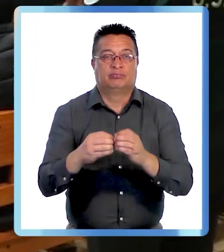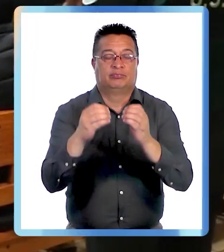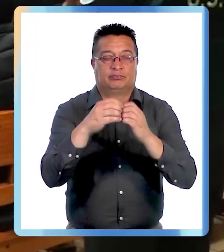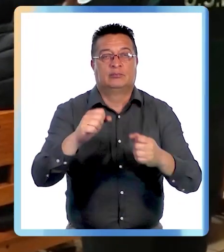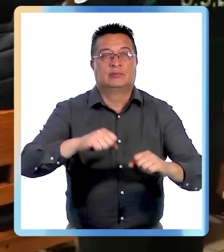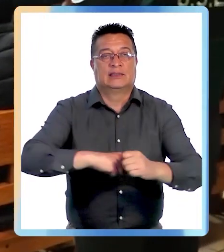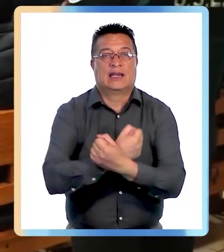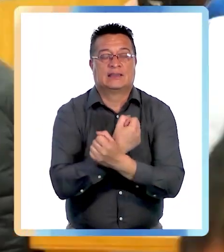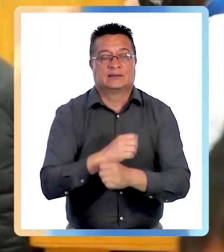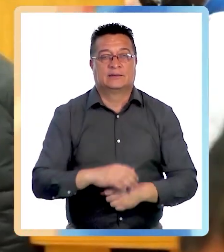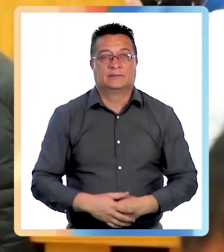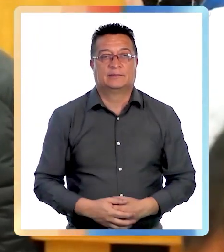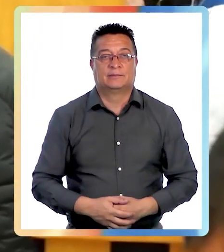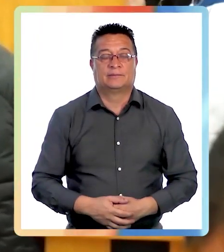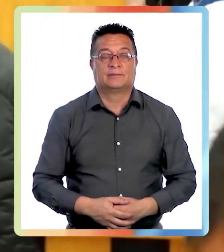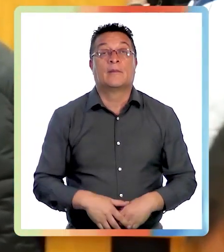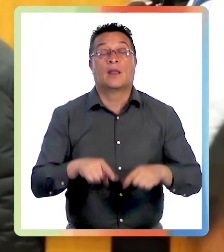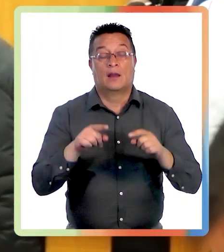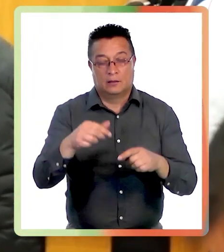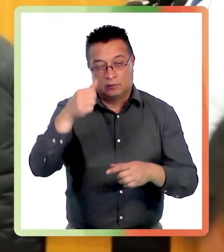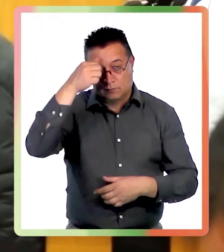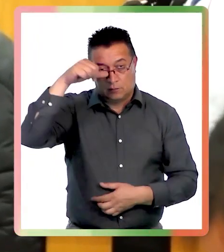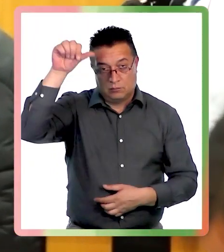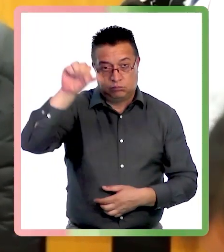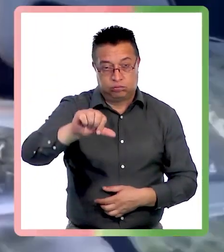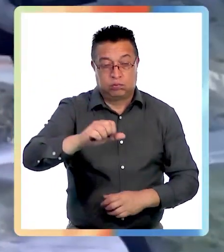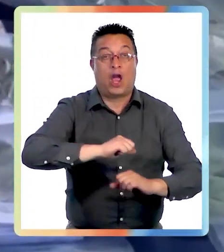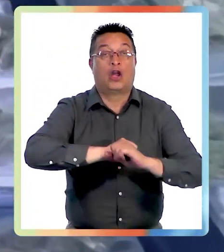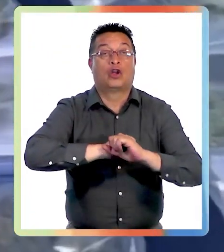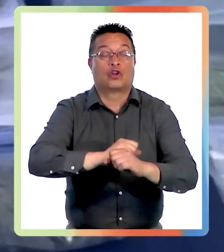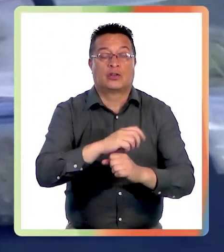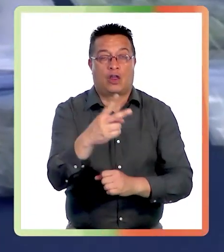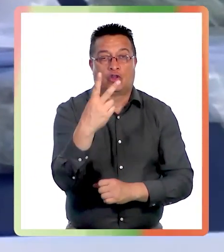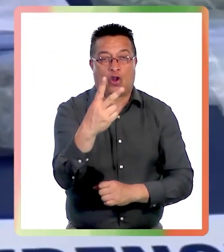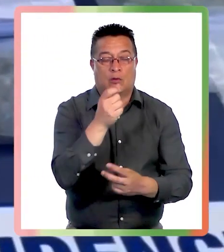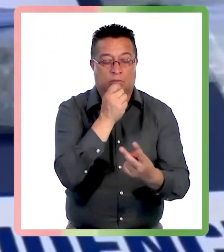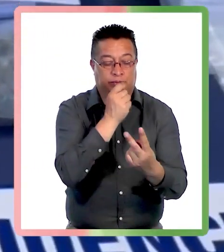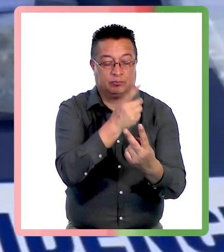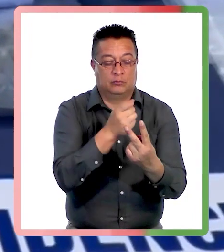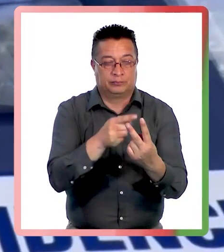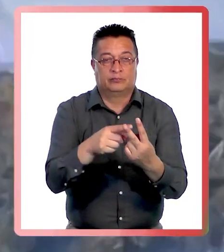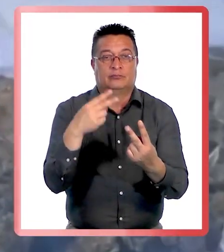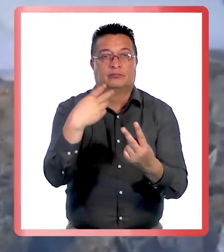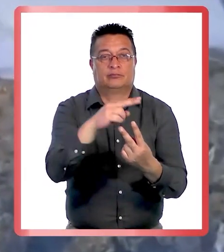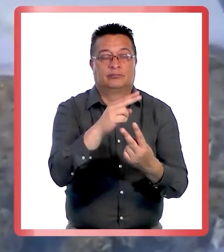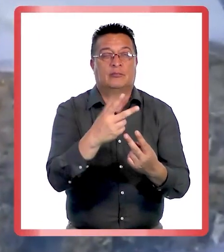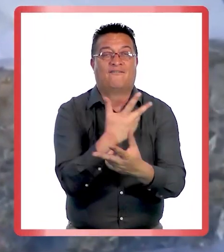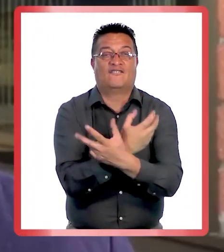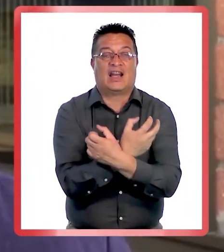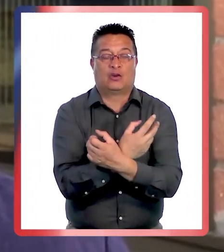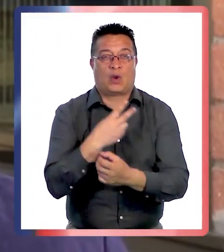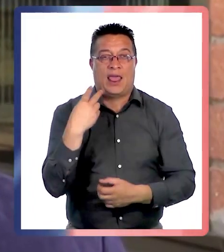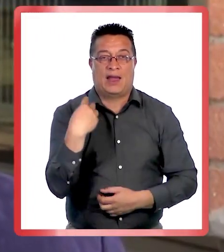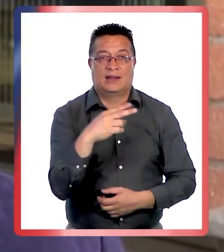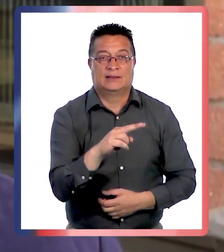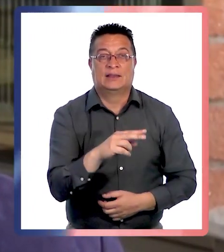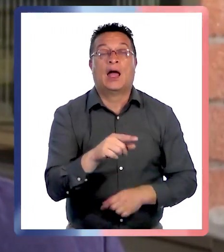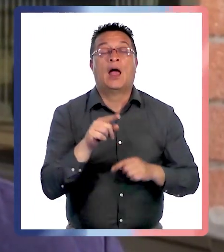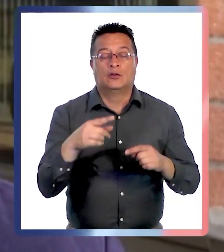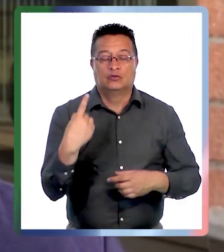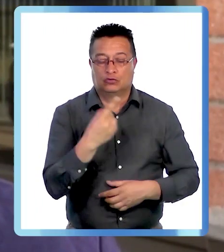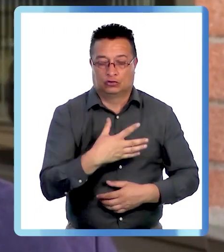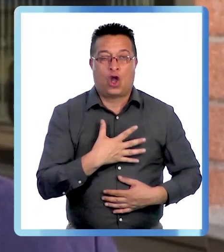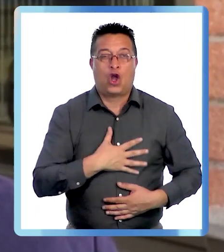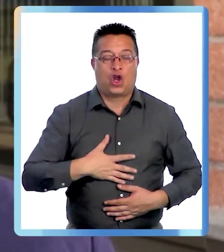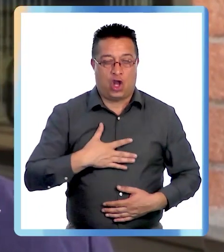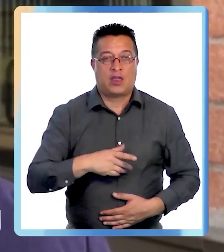de cárcel. Se ha dictado sentencia condenatoria en contra de dos imputados de nacionalidad venezolana. Nos